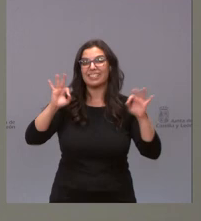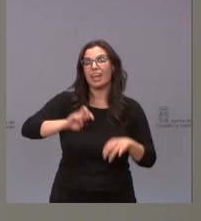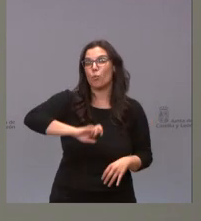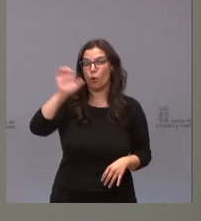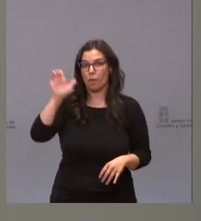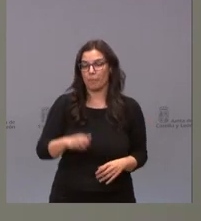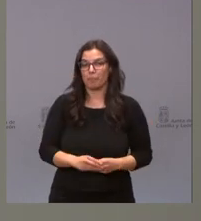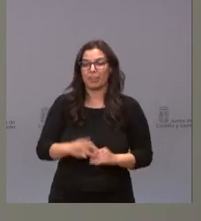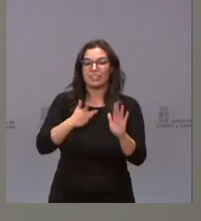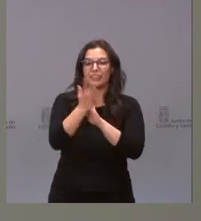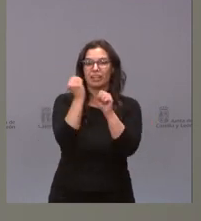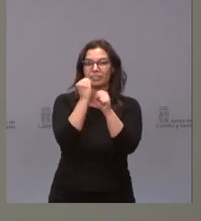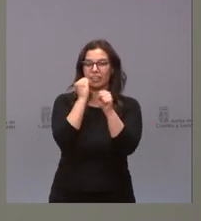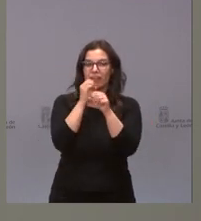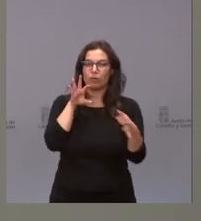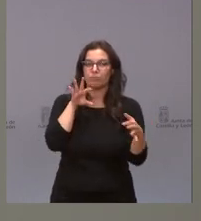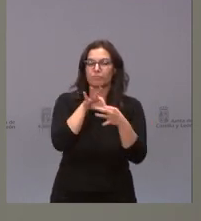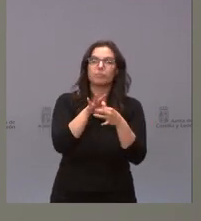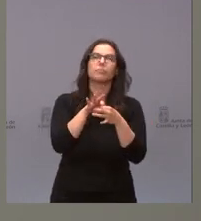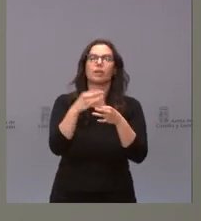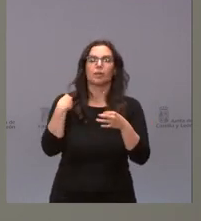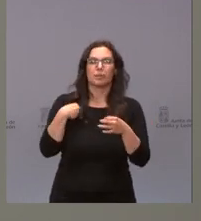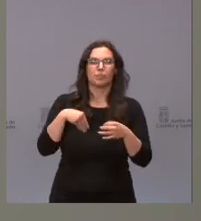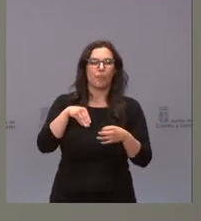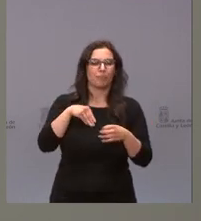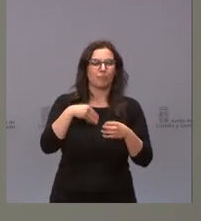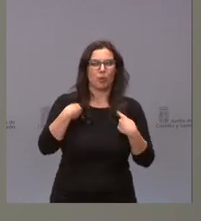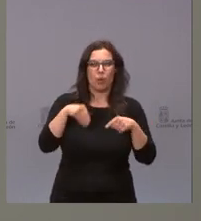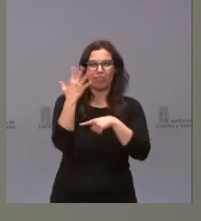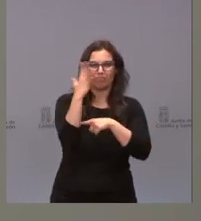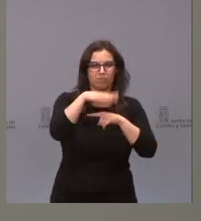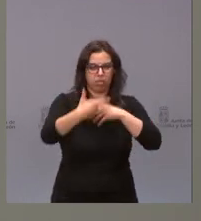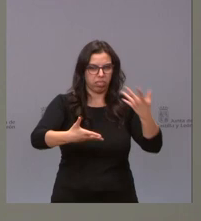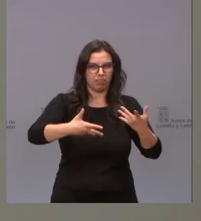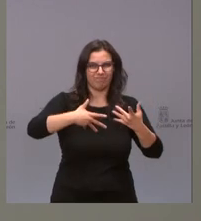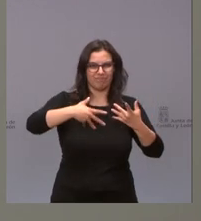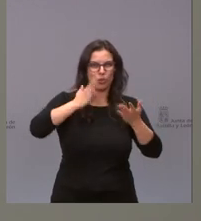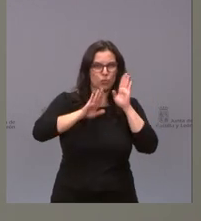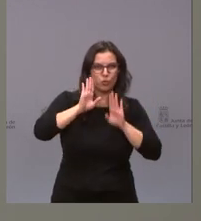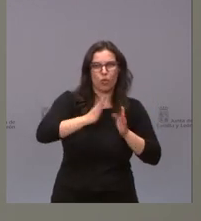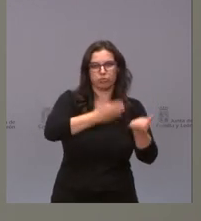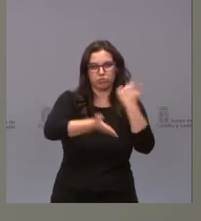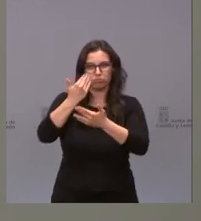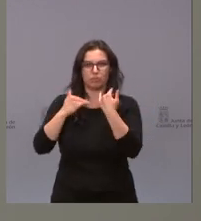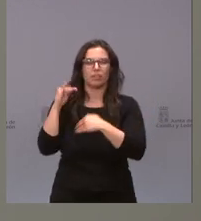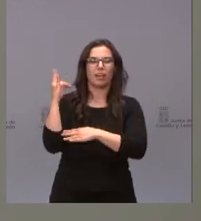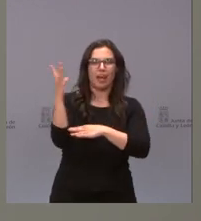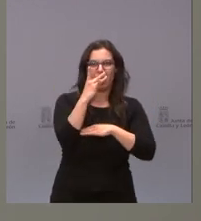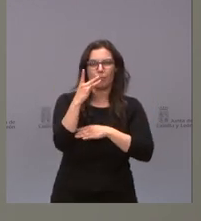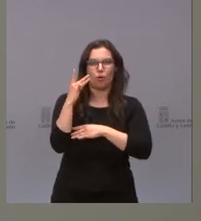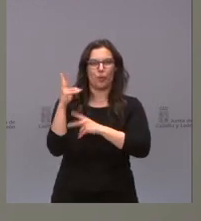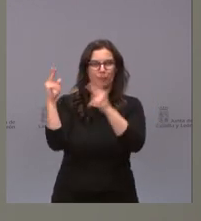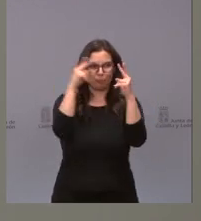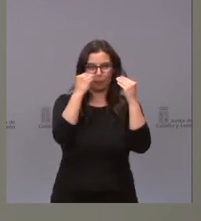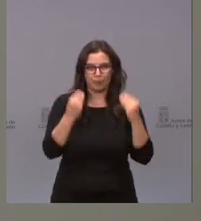hablando de trabajos dirigidos a la eliminación de matorral, poda de arbolado, mejora medioambiental. En definitiva, aprovechamiento